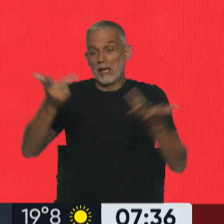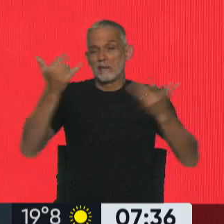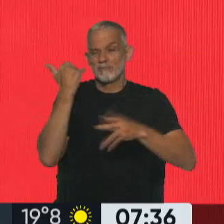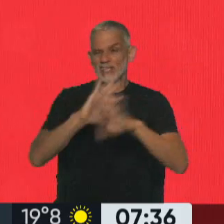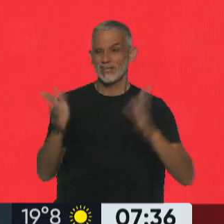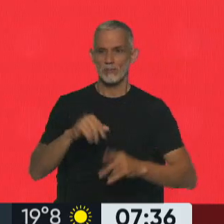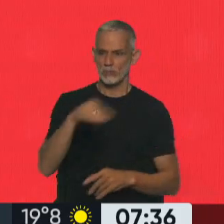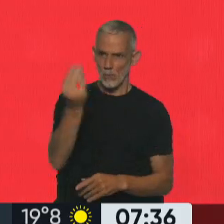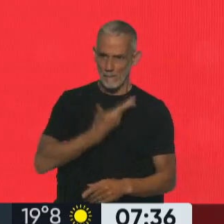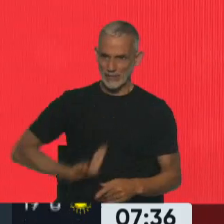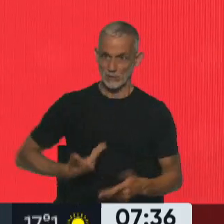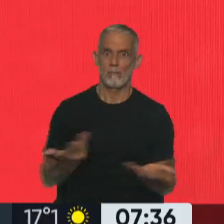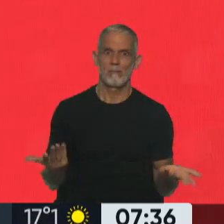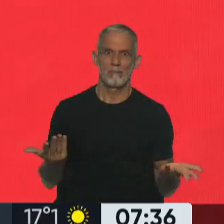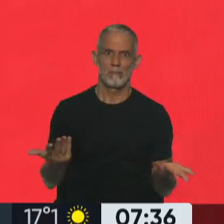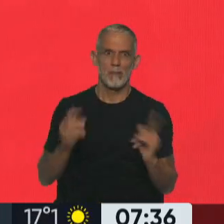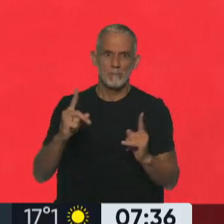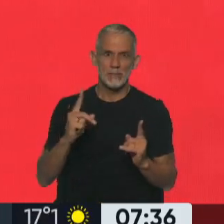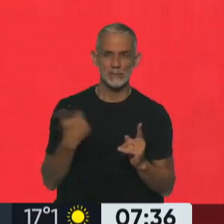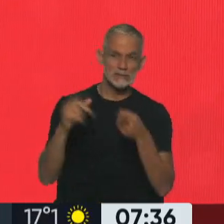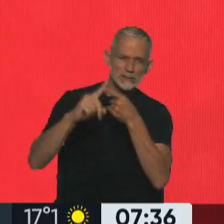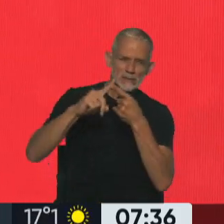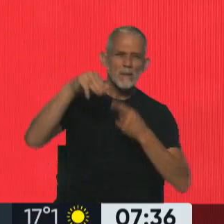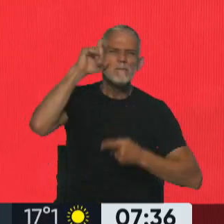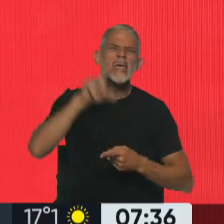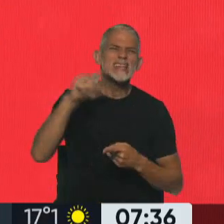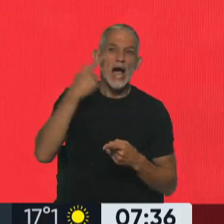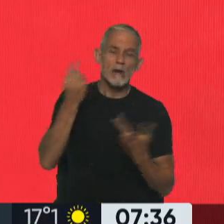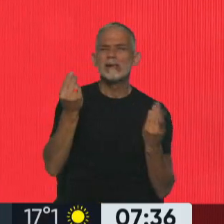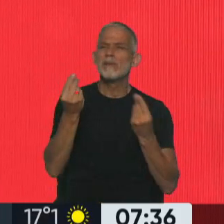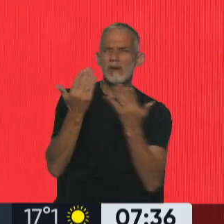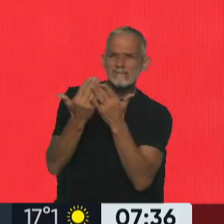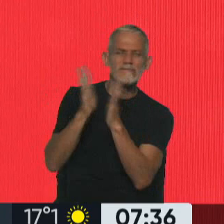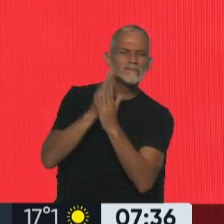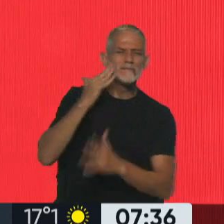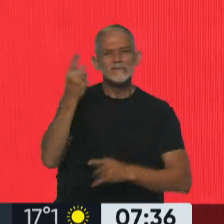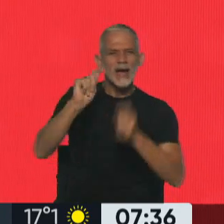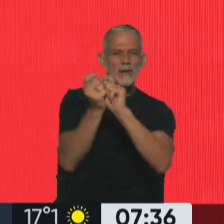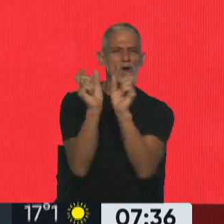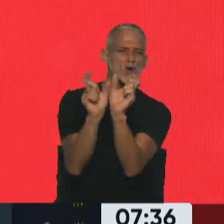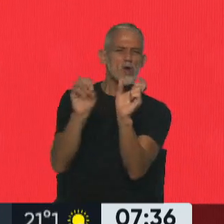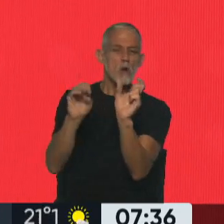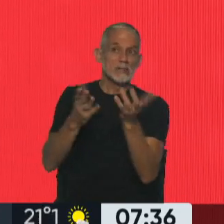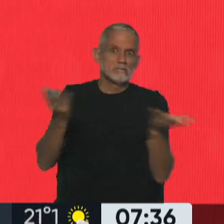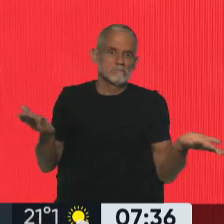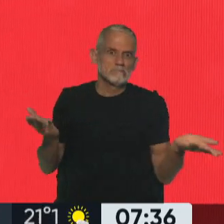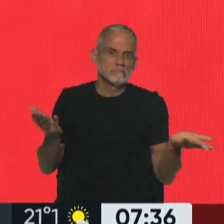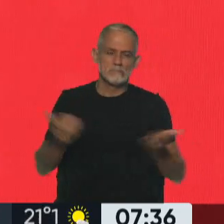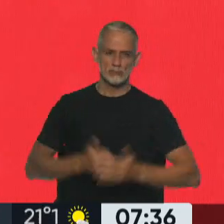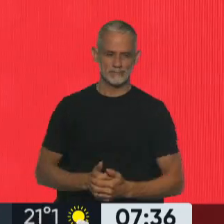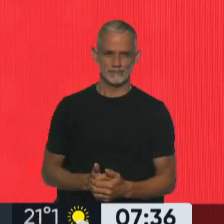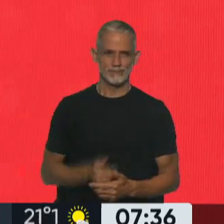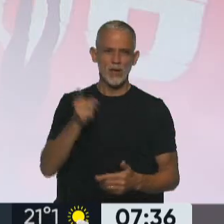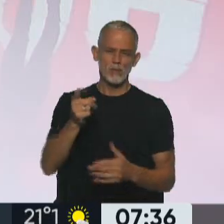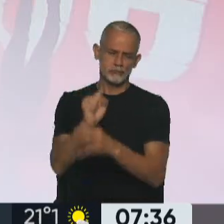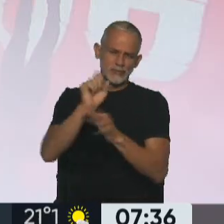convertís en Presidente, supongo que hablará con Meta para ordenar esto o mantendrá su usuario de... Vos sos